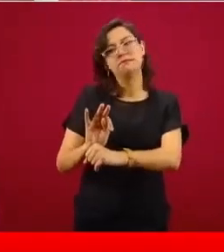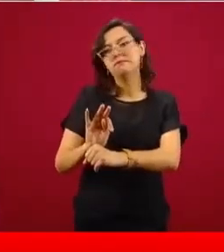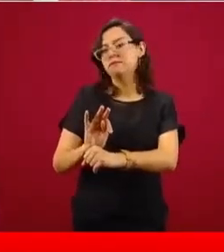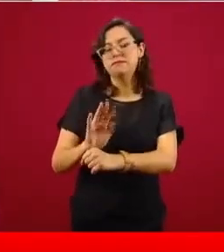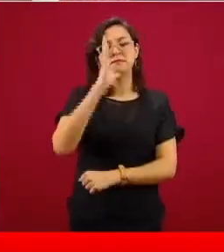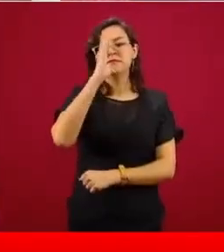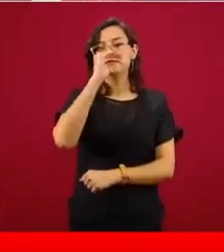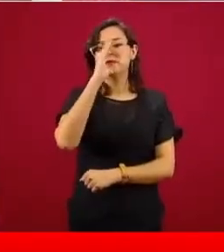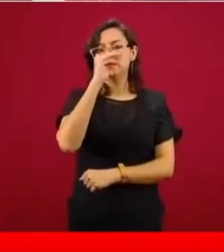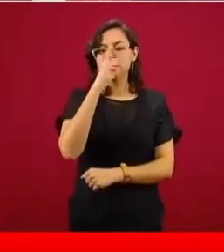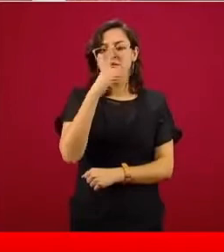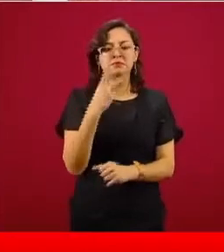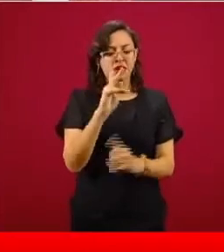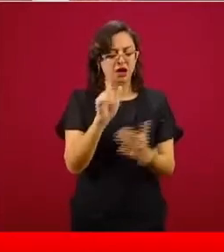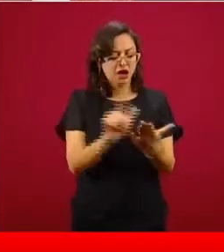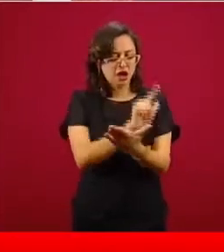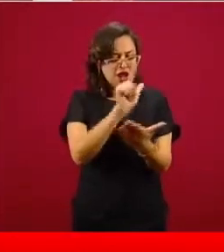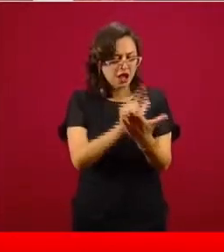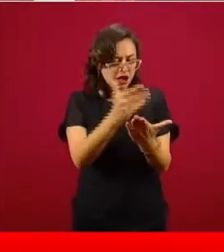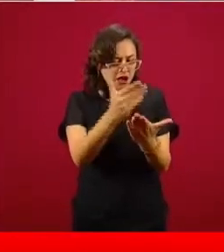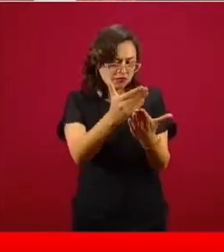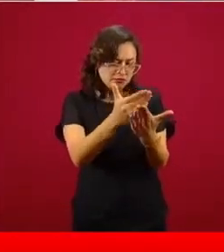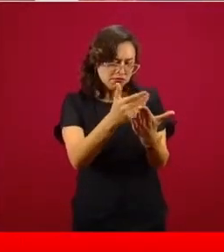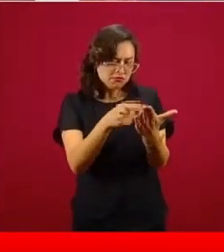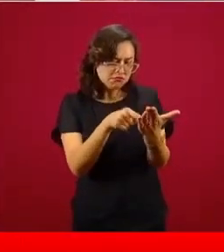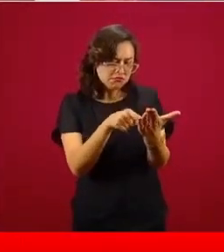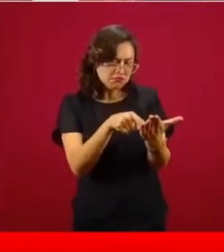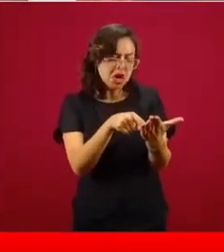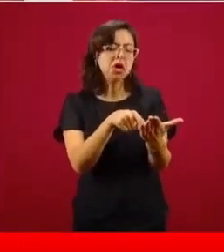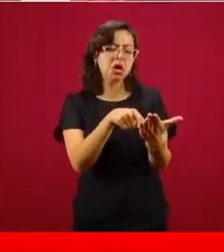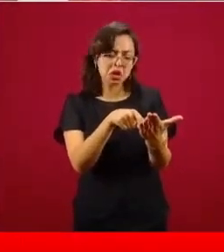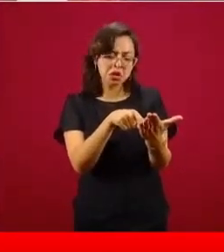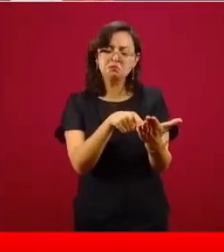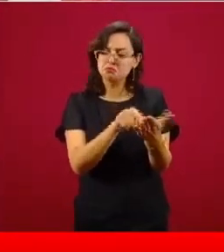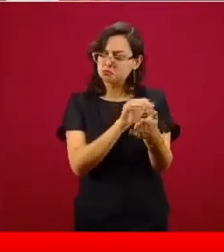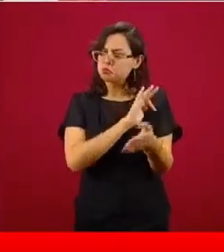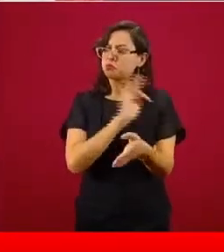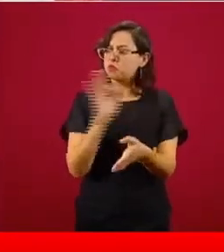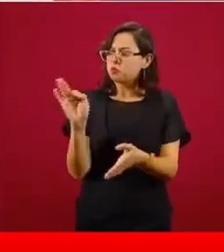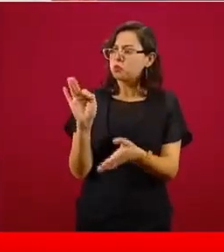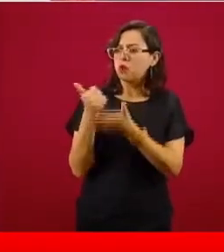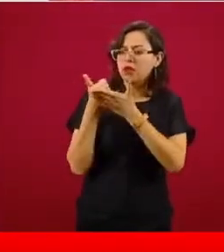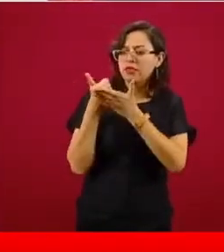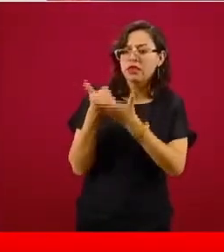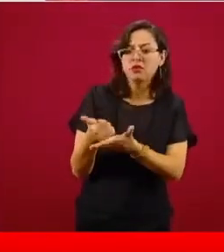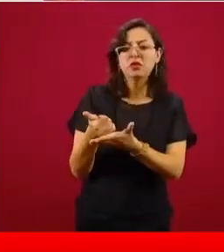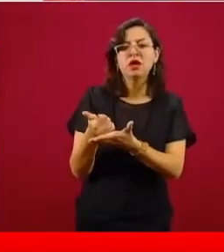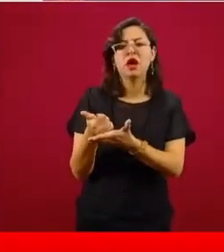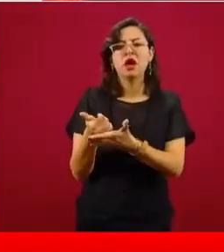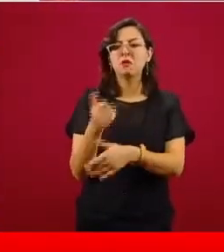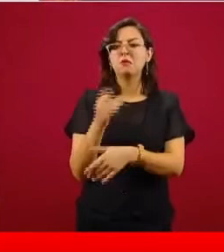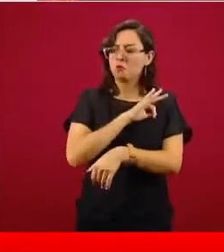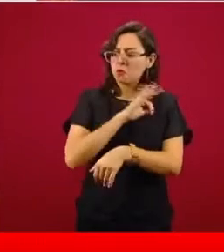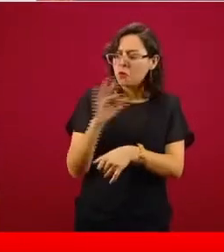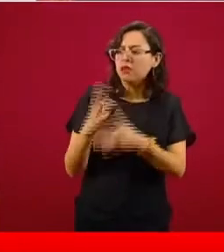hay una reparación de daño y la ley lo permite,